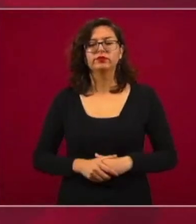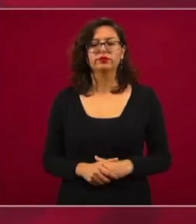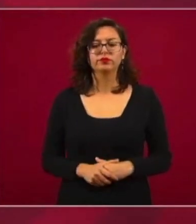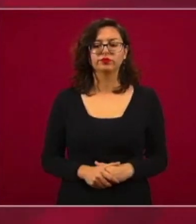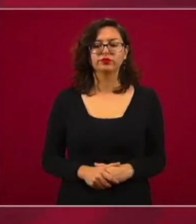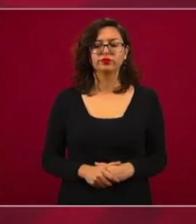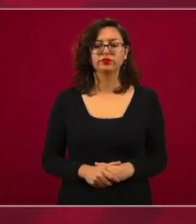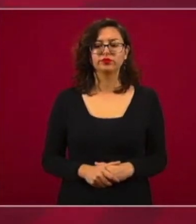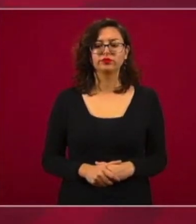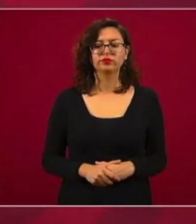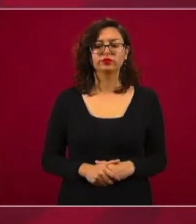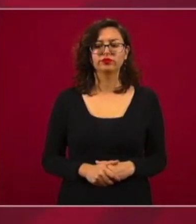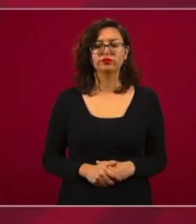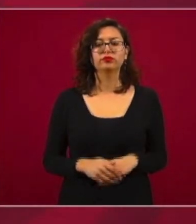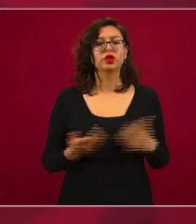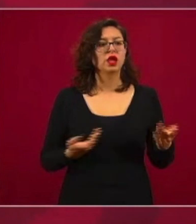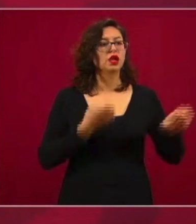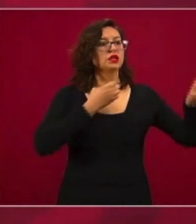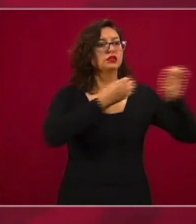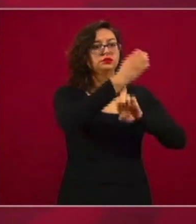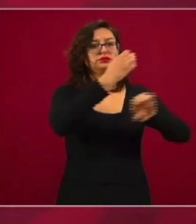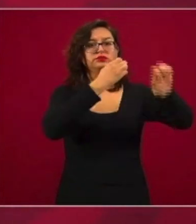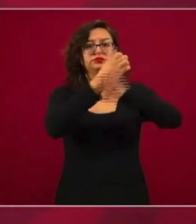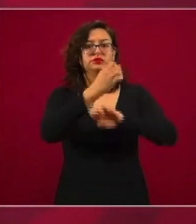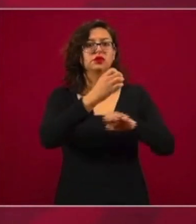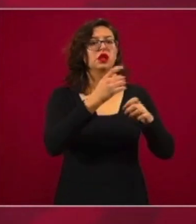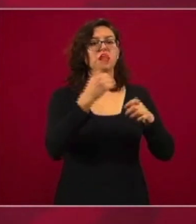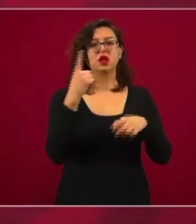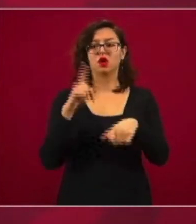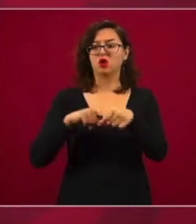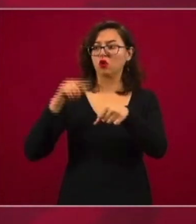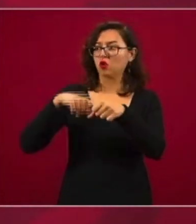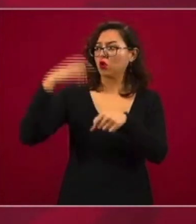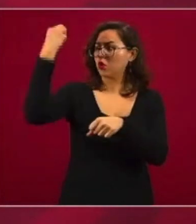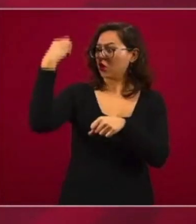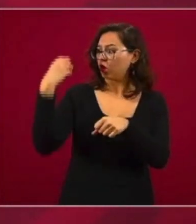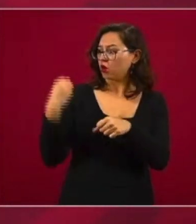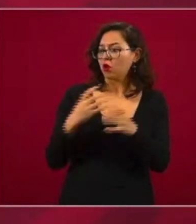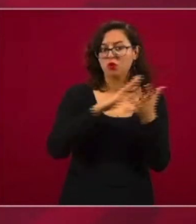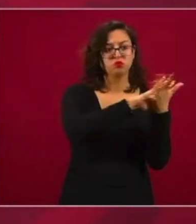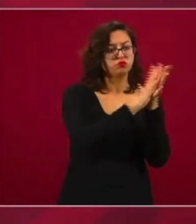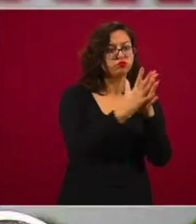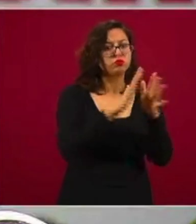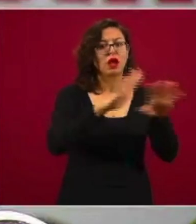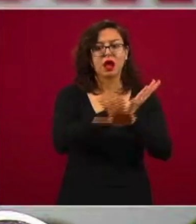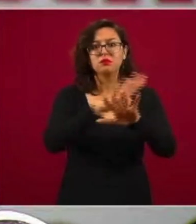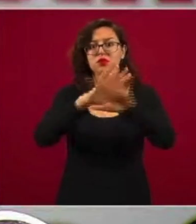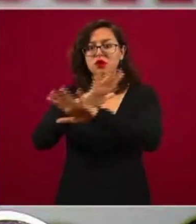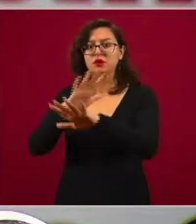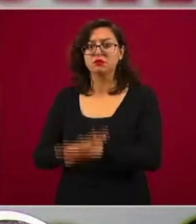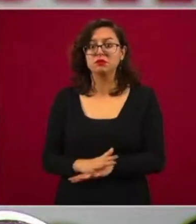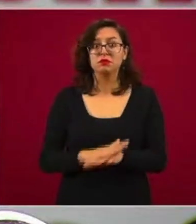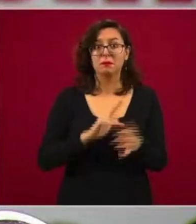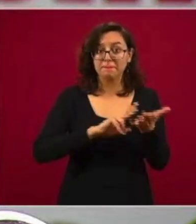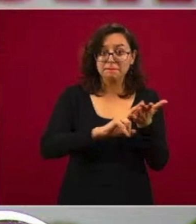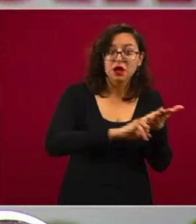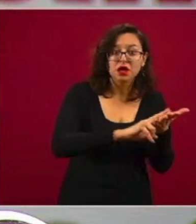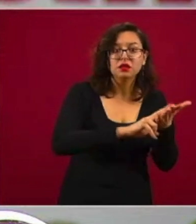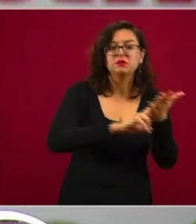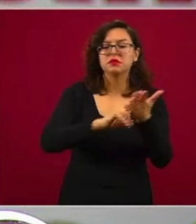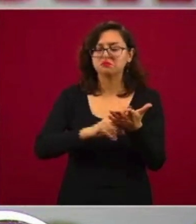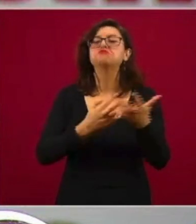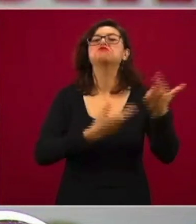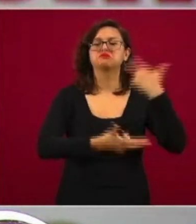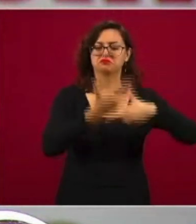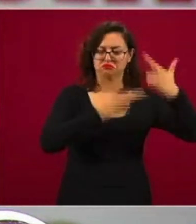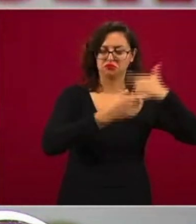estados vayan transitando al semáforo verde, podrán gradualmente iniciar clases presenciales, siguiendo los